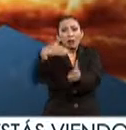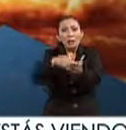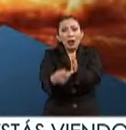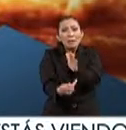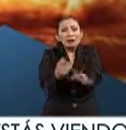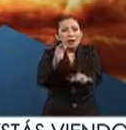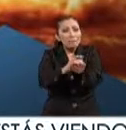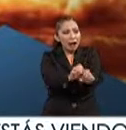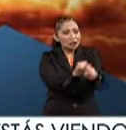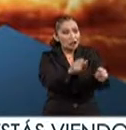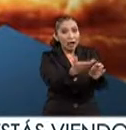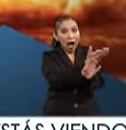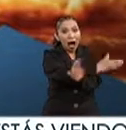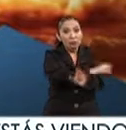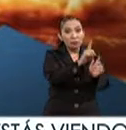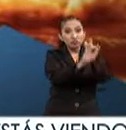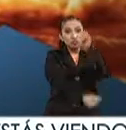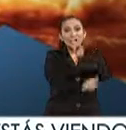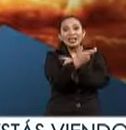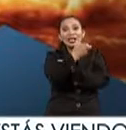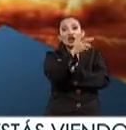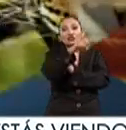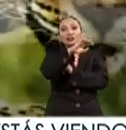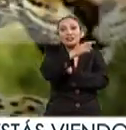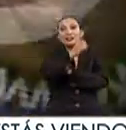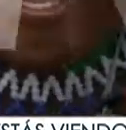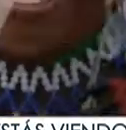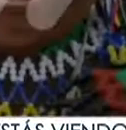4 mil veces más potente que la bomba de Hiroshima.